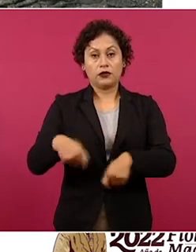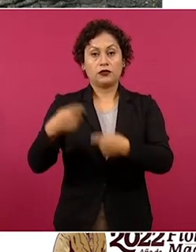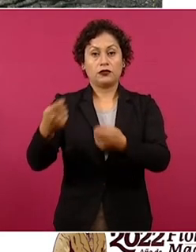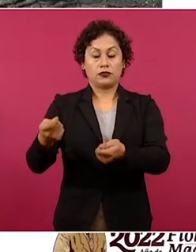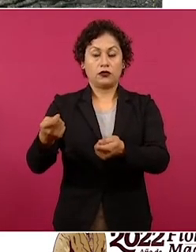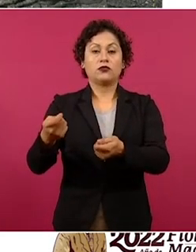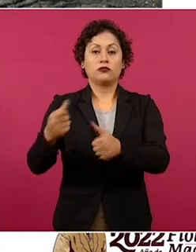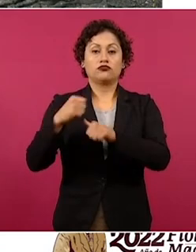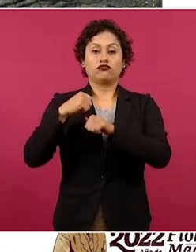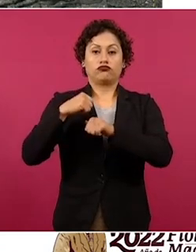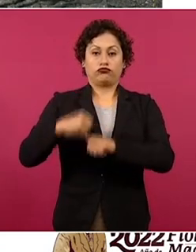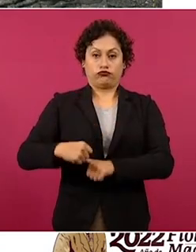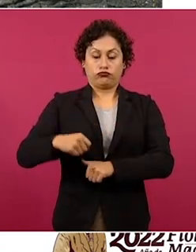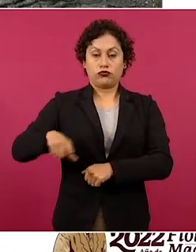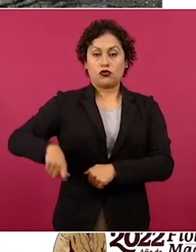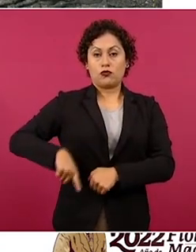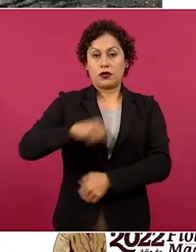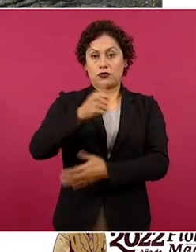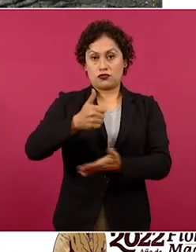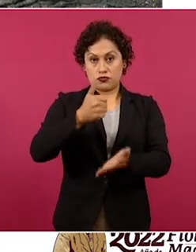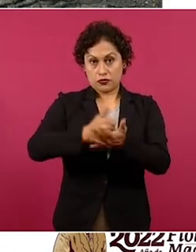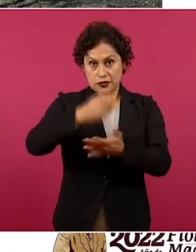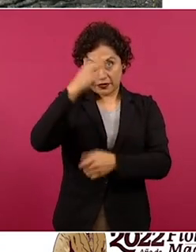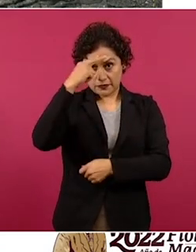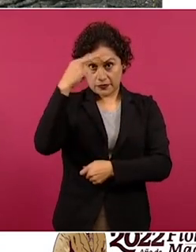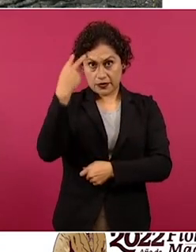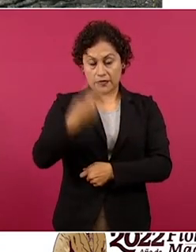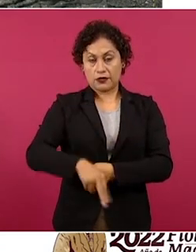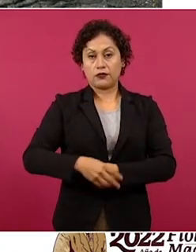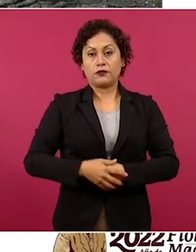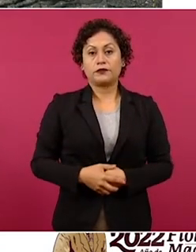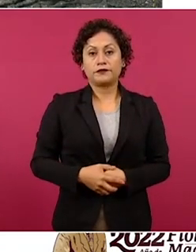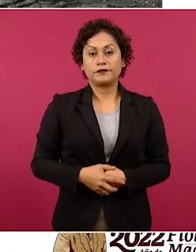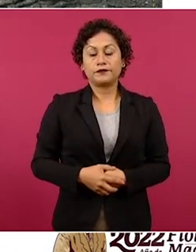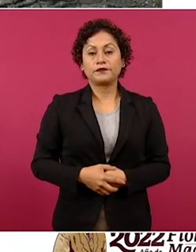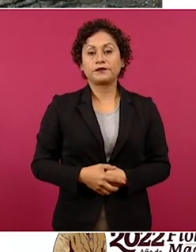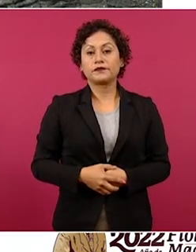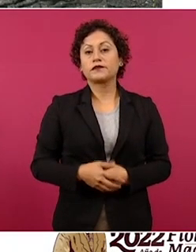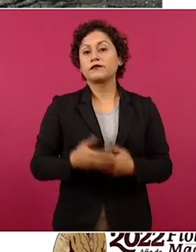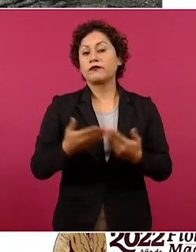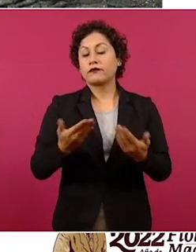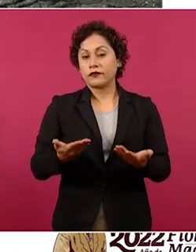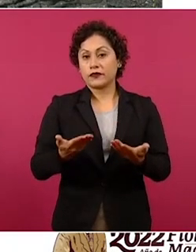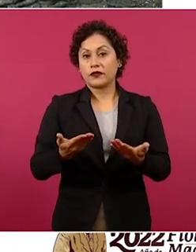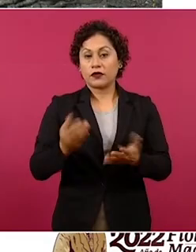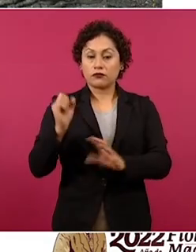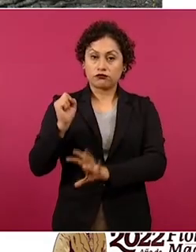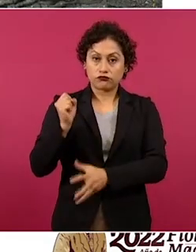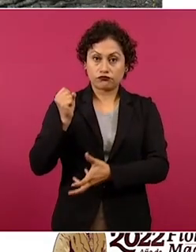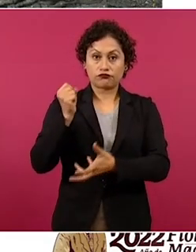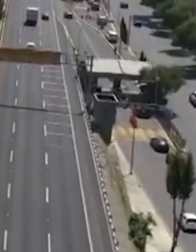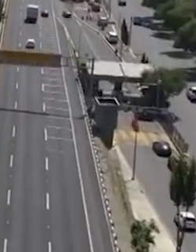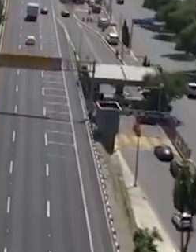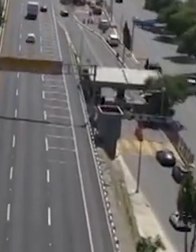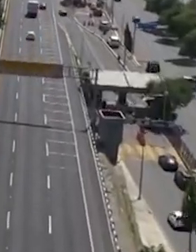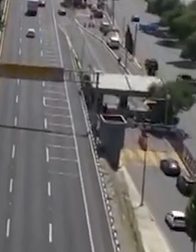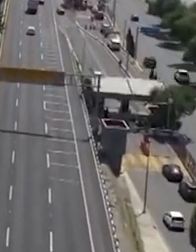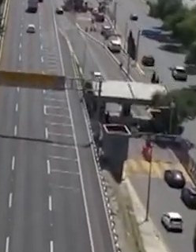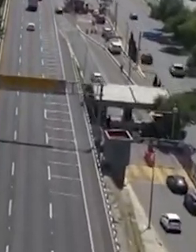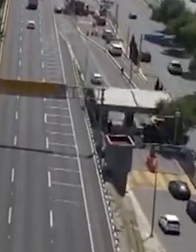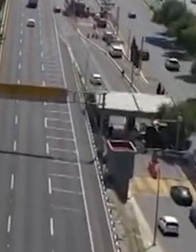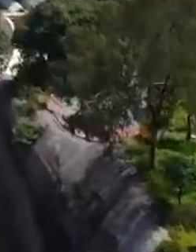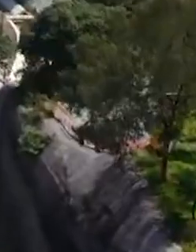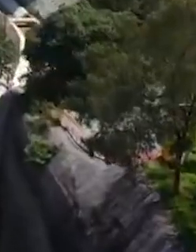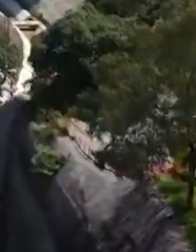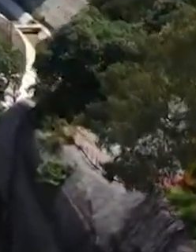construcción por parte del gobierno de la Ciudad de México. El financiamiento de la obra fue de 100% federal. Por su parte,